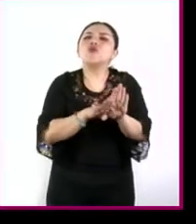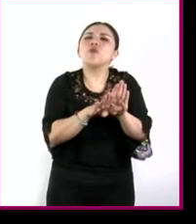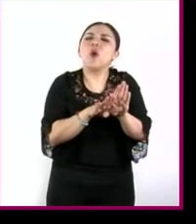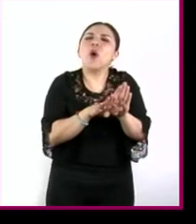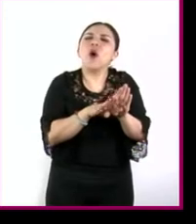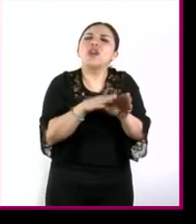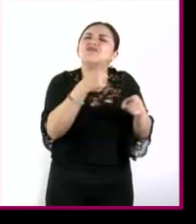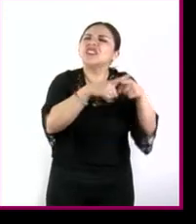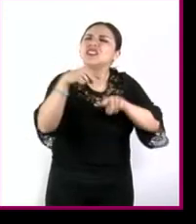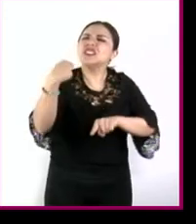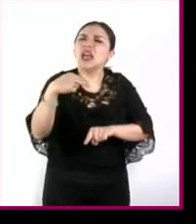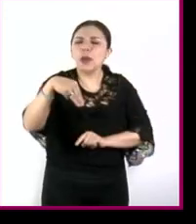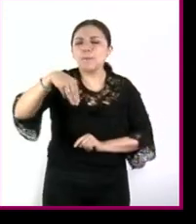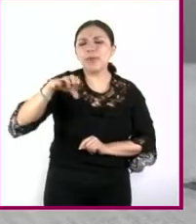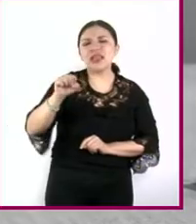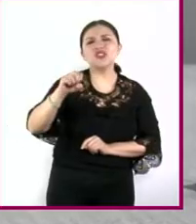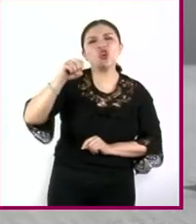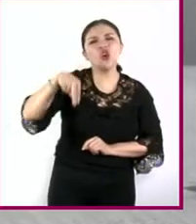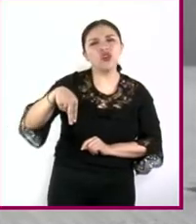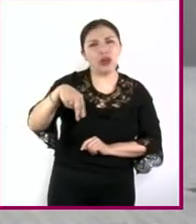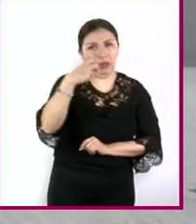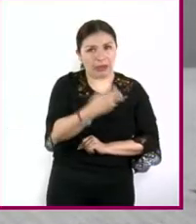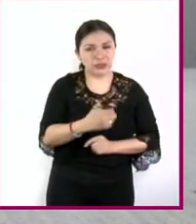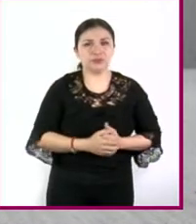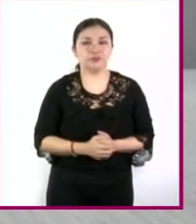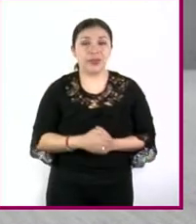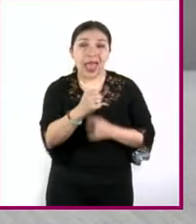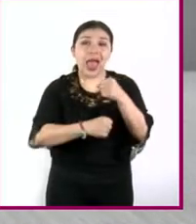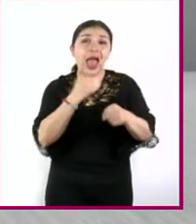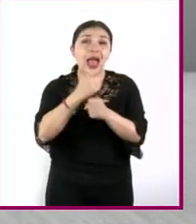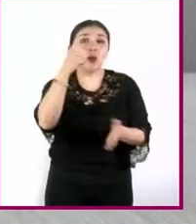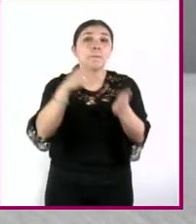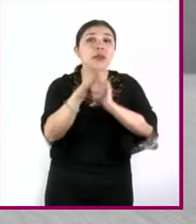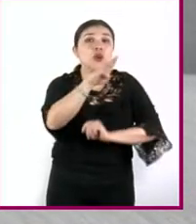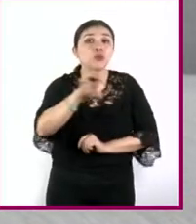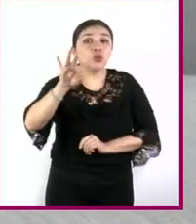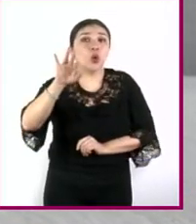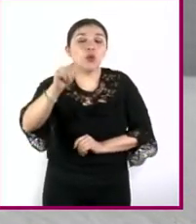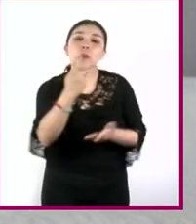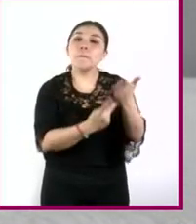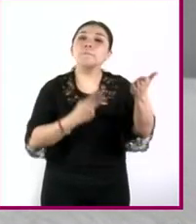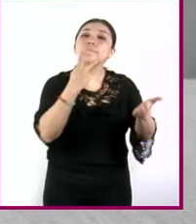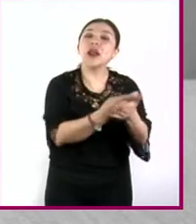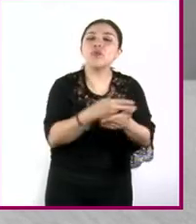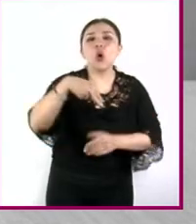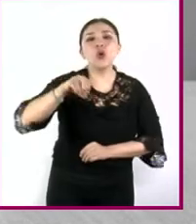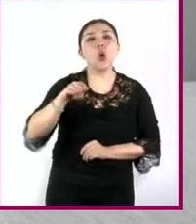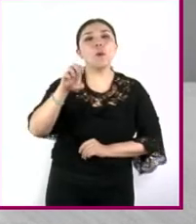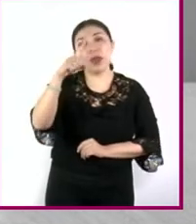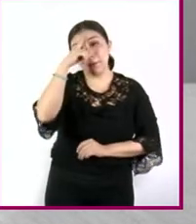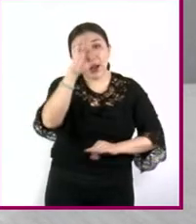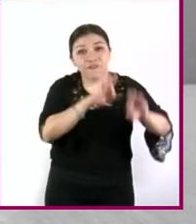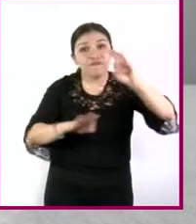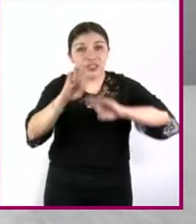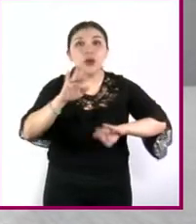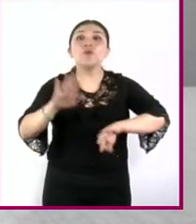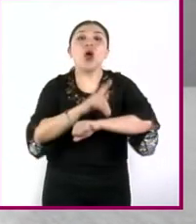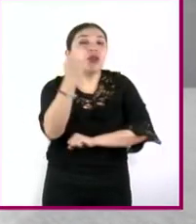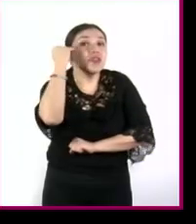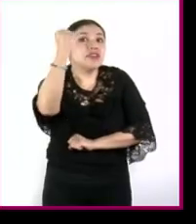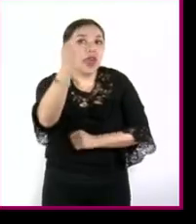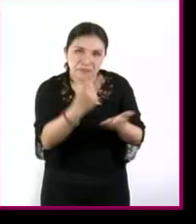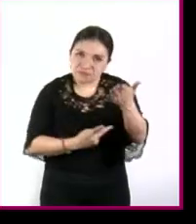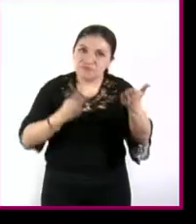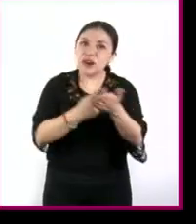de partículas llamadas mesones en 1949 fue galardonado con el premio nobel de física por esta idea